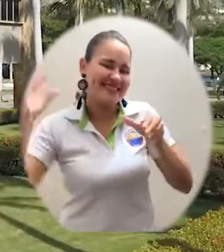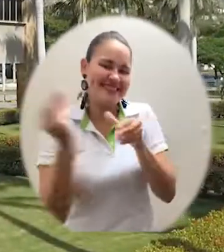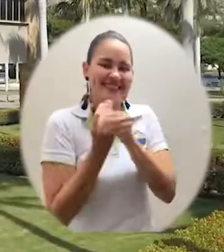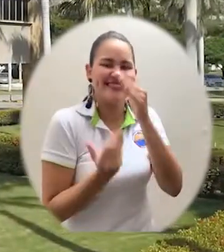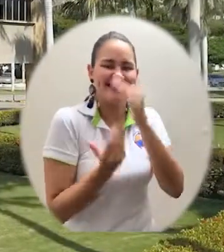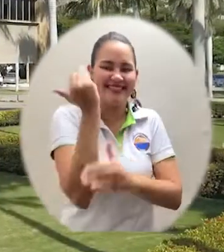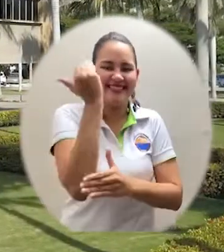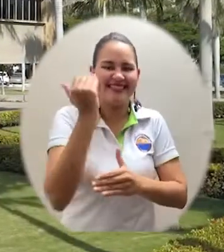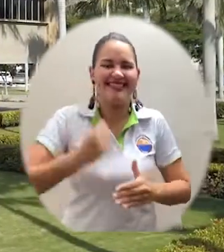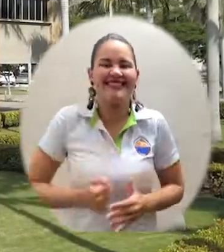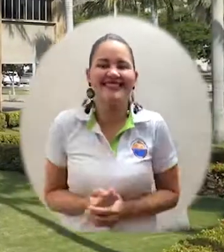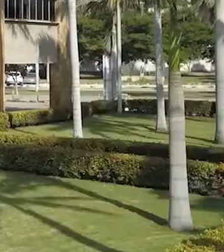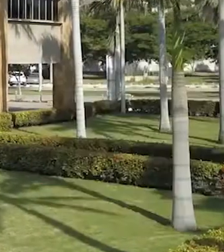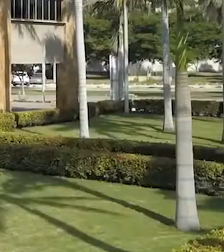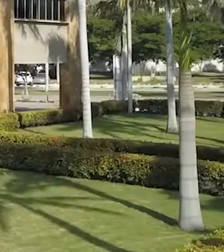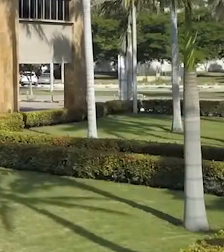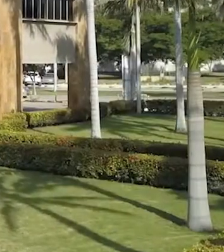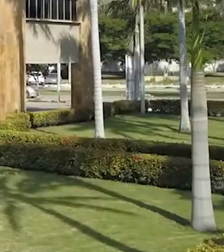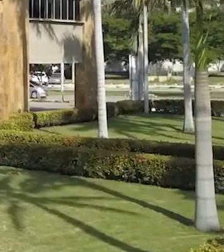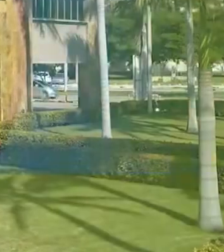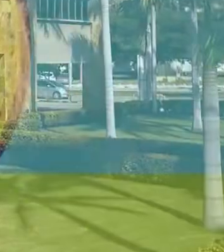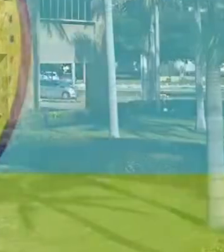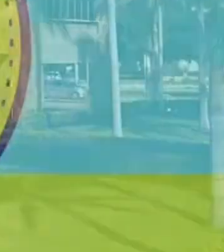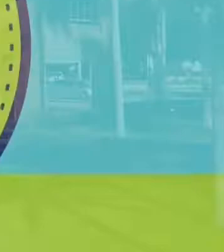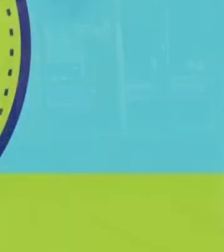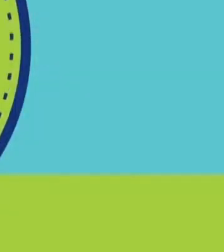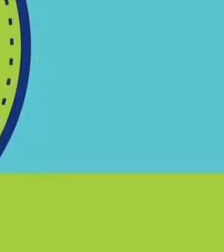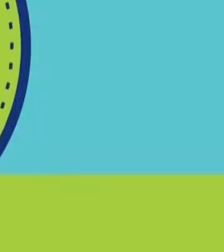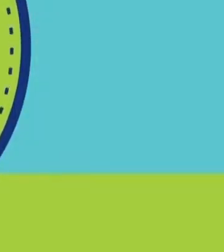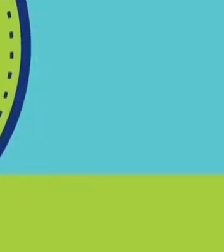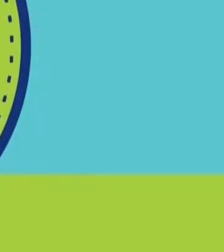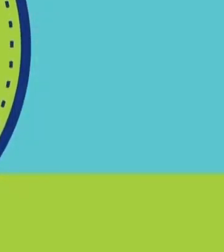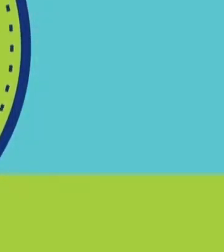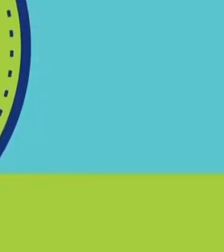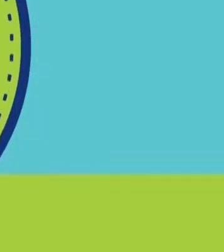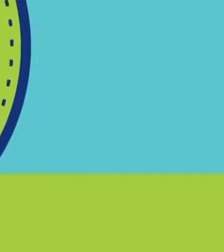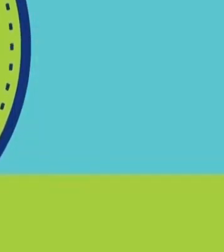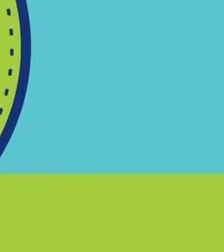Universidad del Magdalena, más incluyente e innovadora.